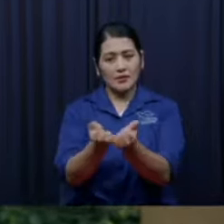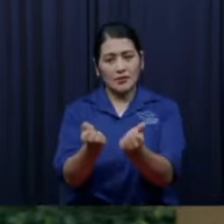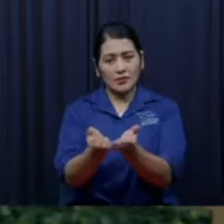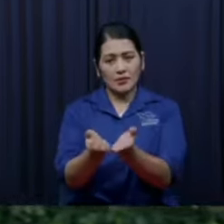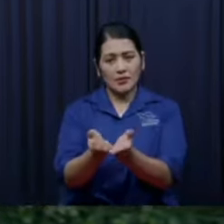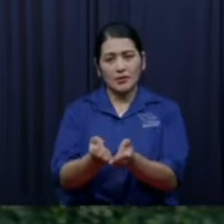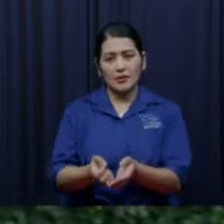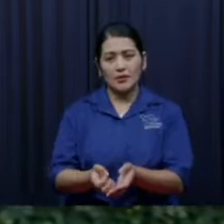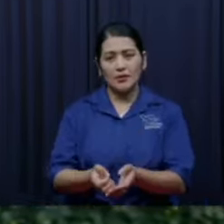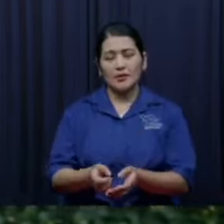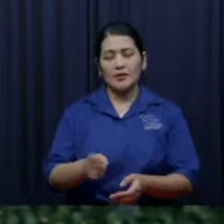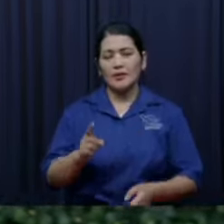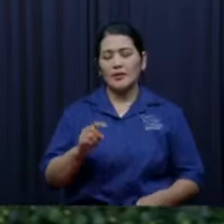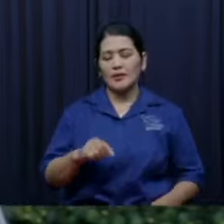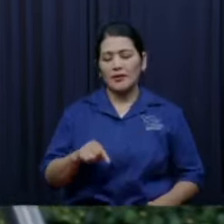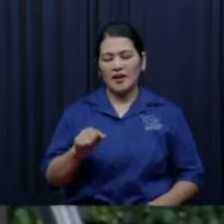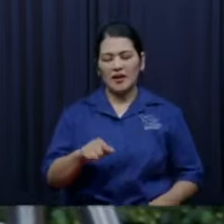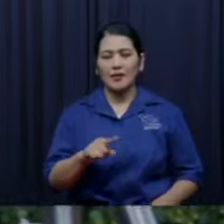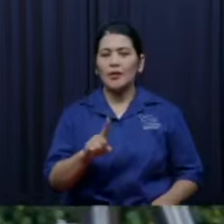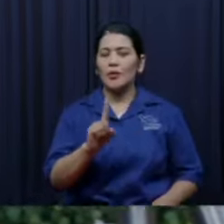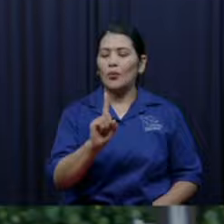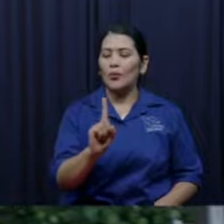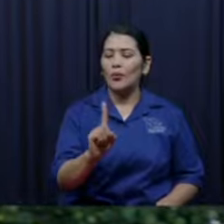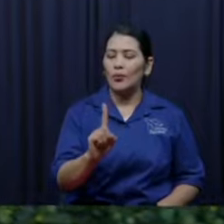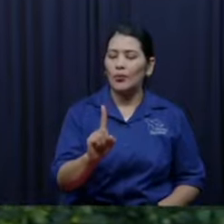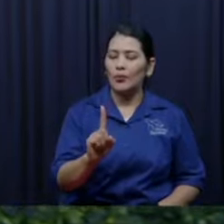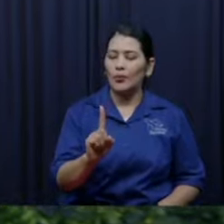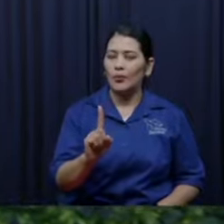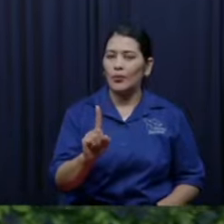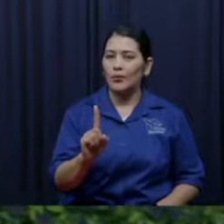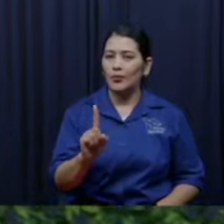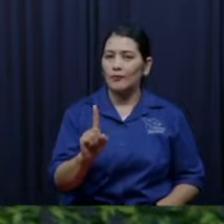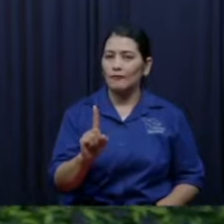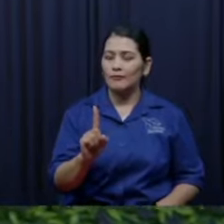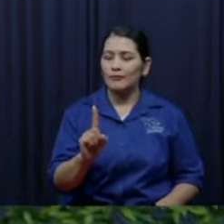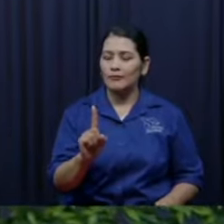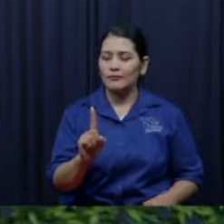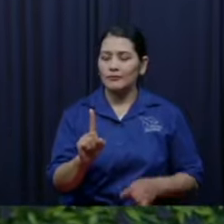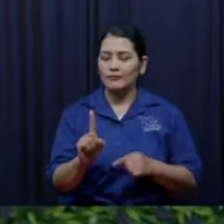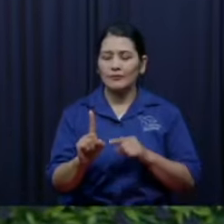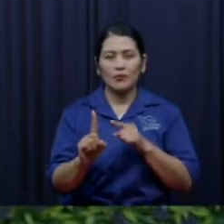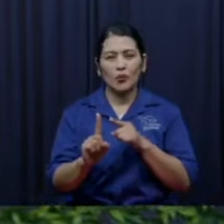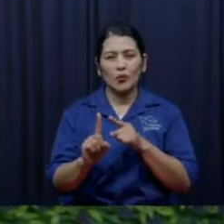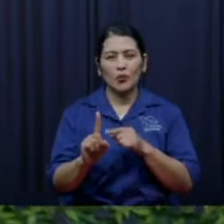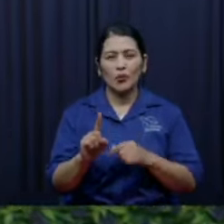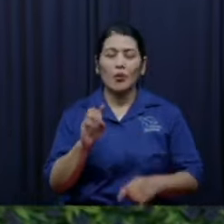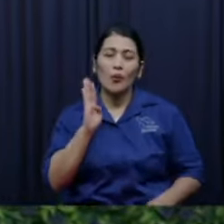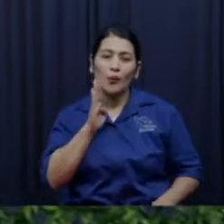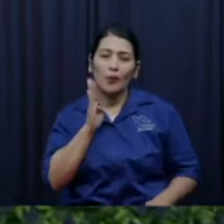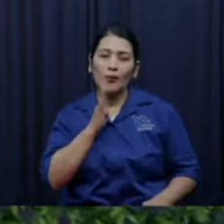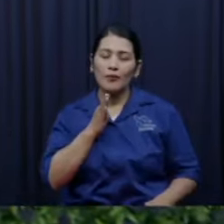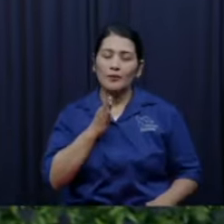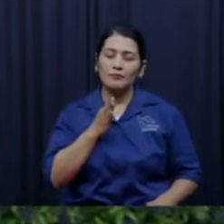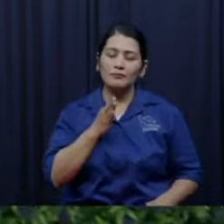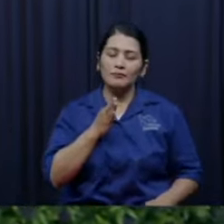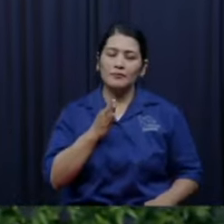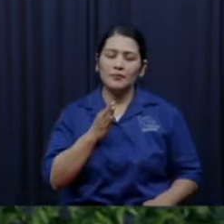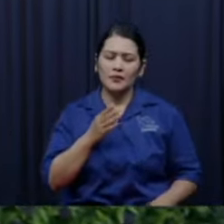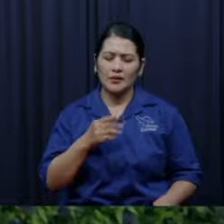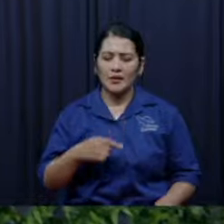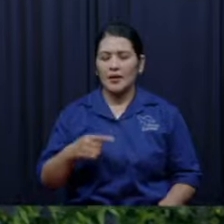se miraba así es chaparreto pero era bien así y andaba fastidiando a todos a ver quién se le ponía al brinco para